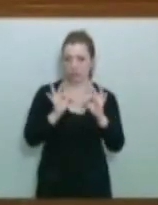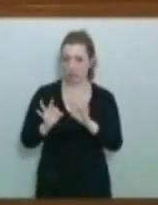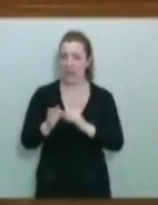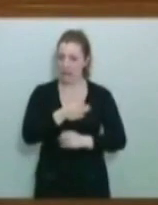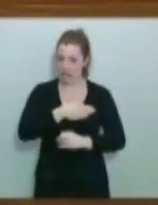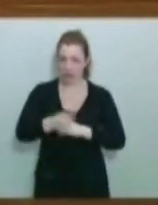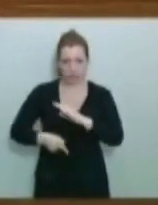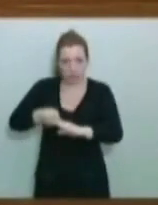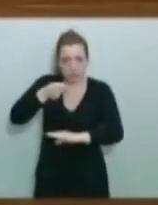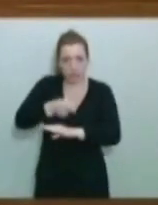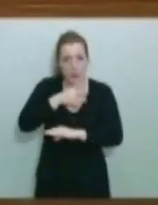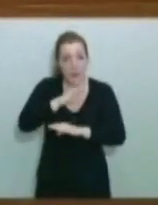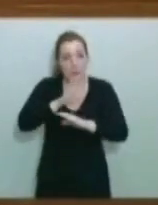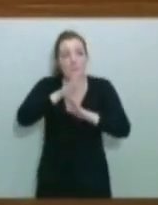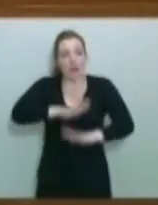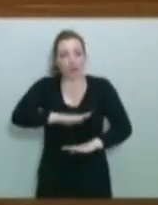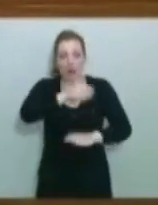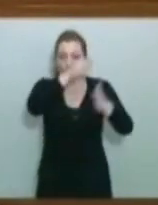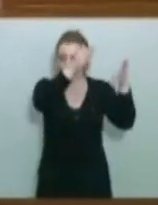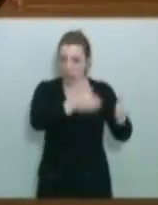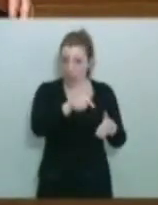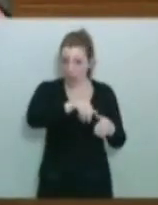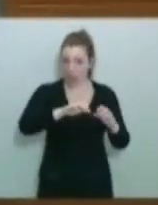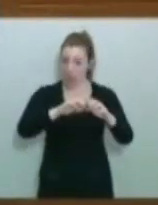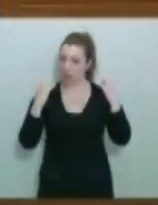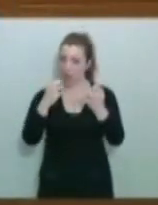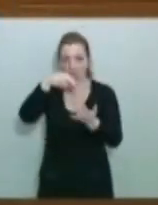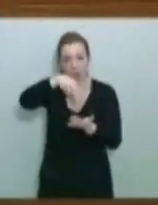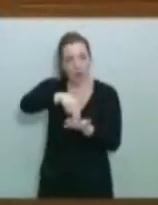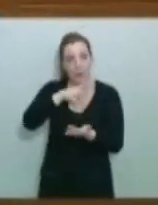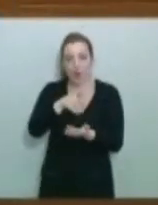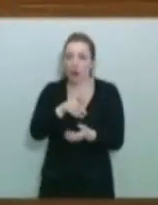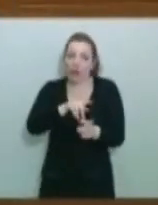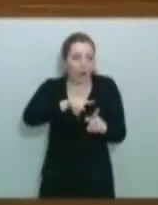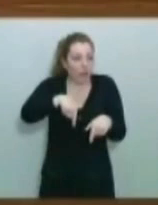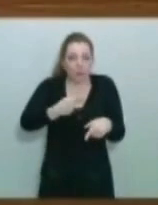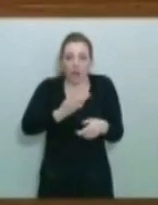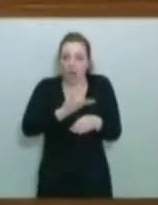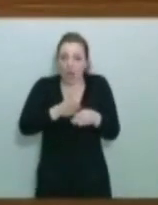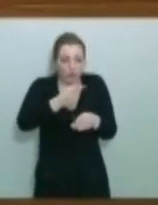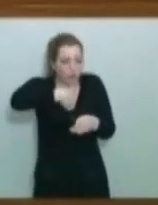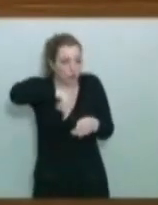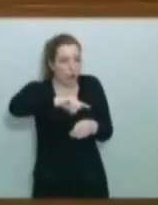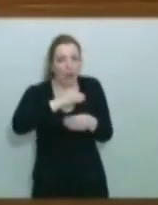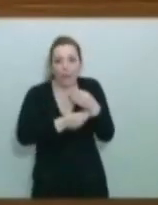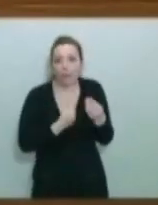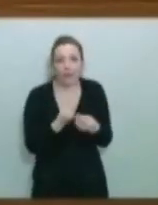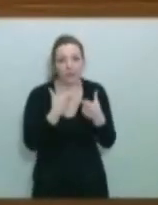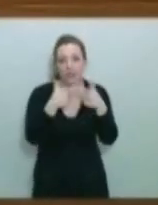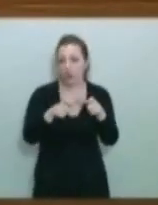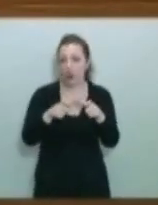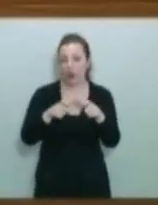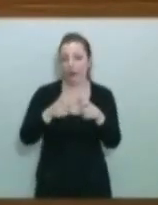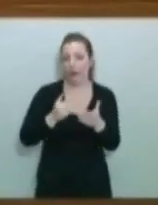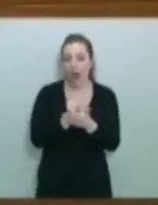aquí en esta Cámara, porque, si no, los demás, en no sabríamos ni qué hacer con el sector agrario en Asturias.